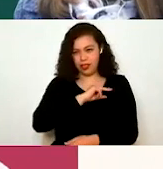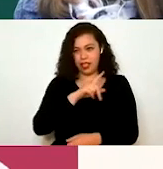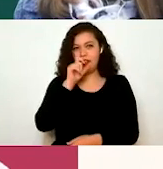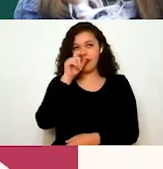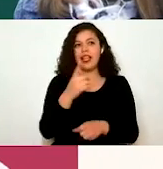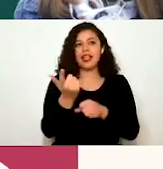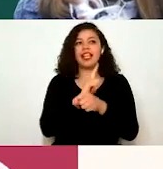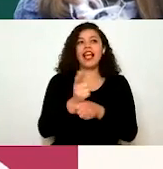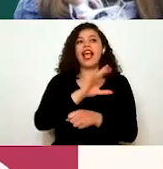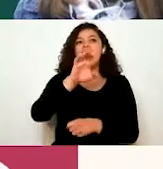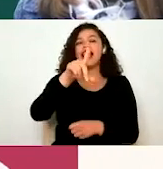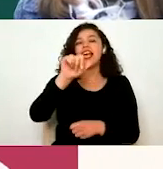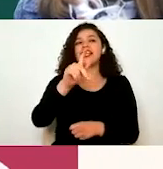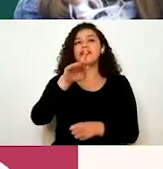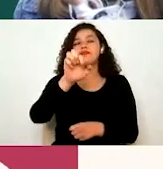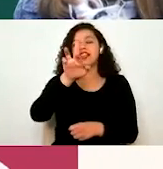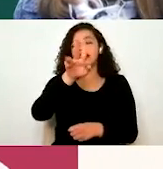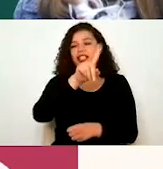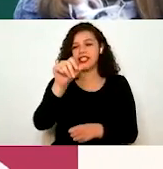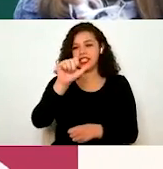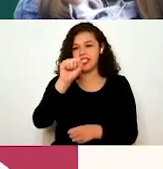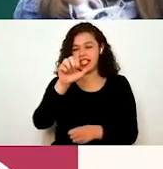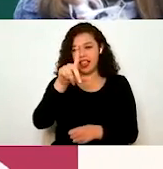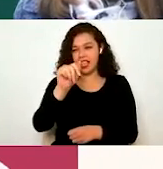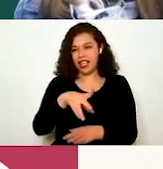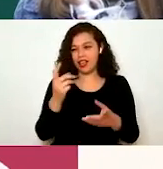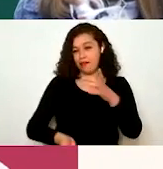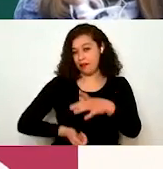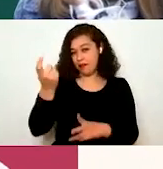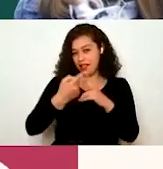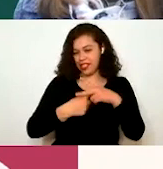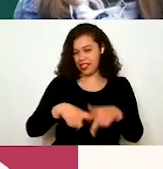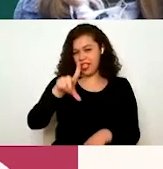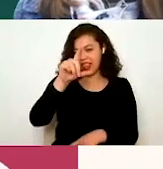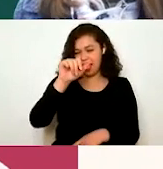lo pronto, comenzamos con la intervención de la maestra Diana Carrillo. Adelante, maestra.